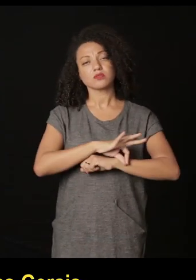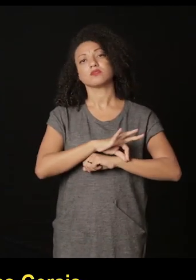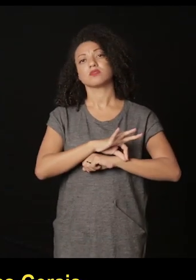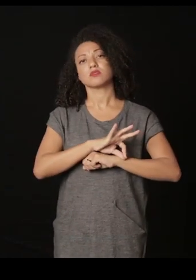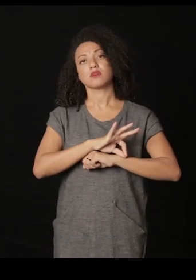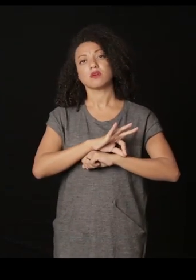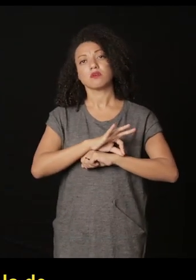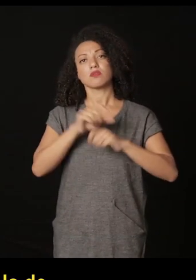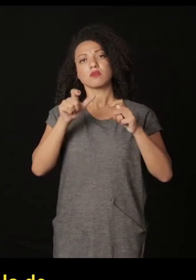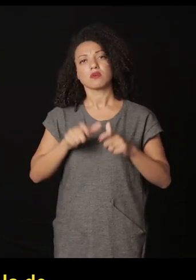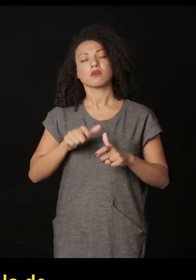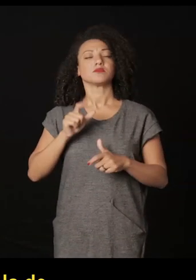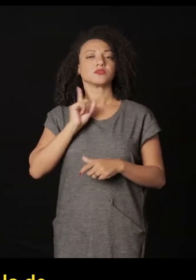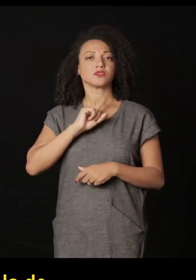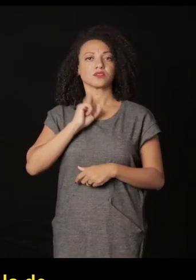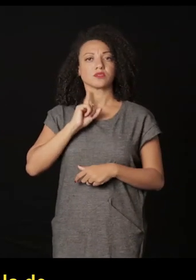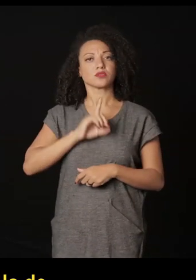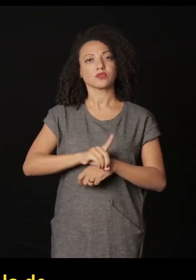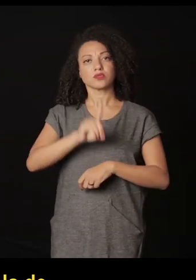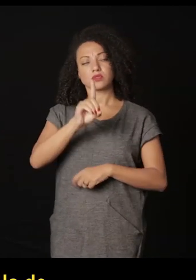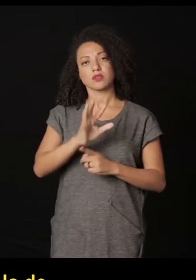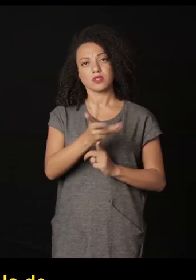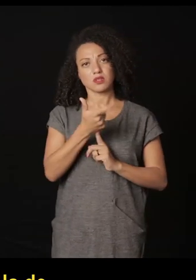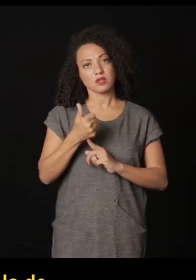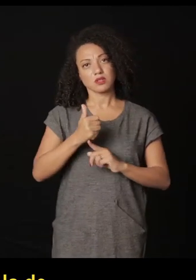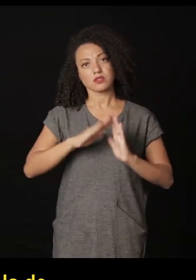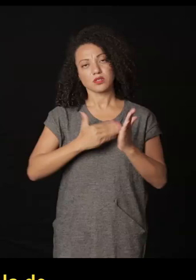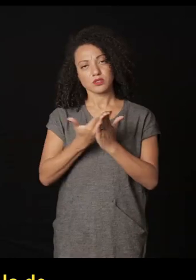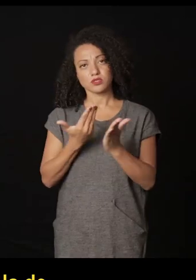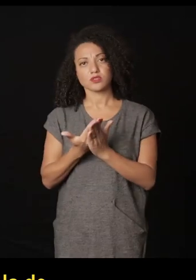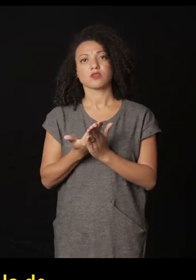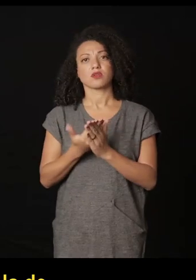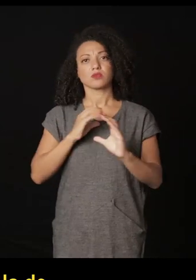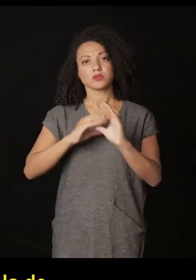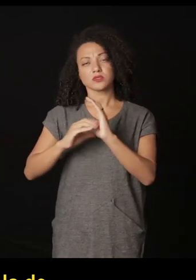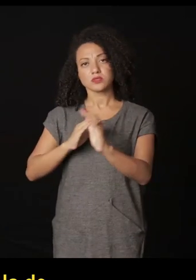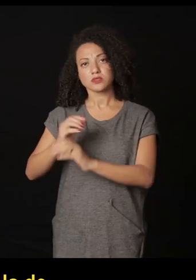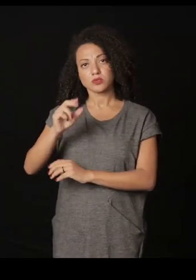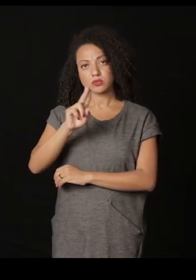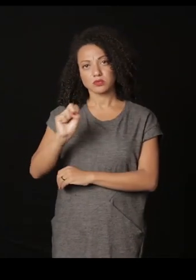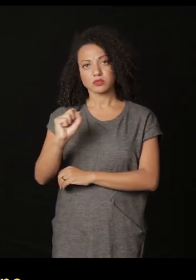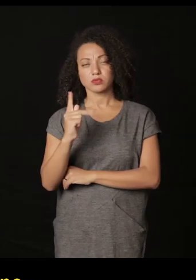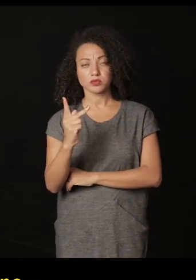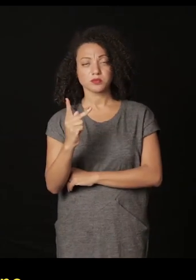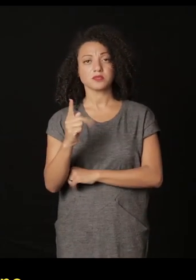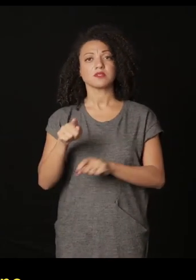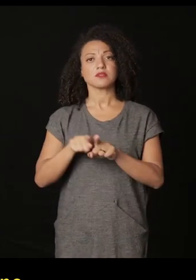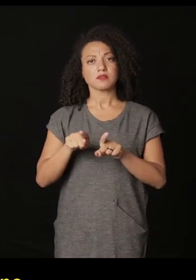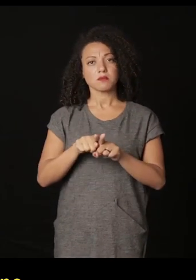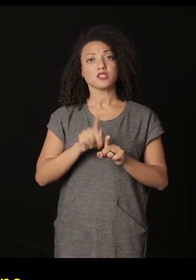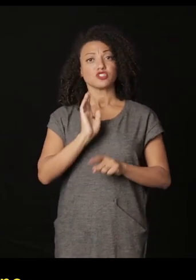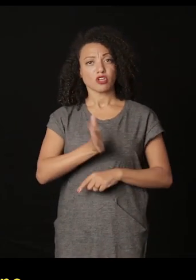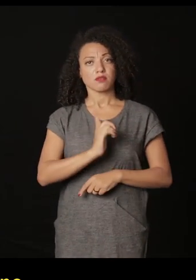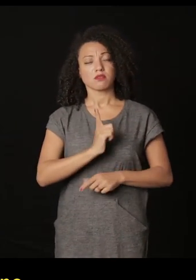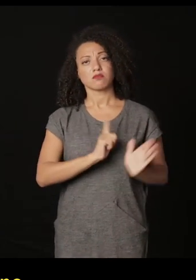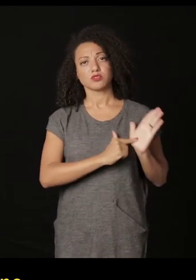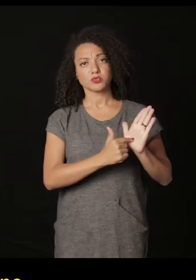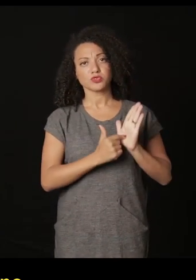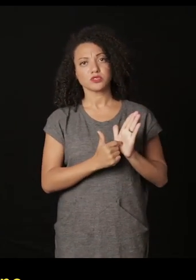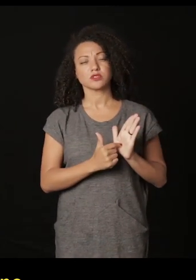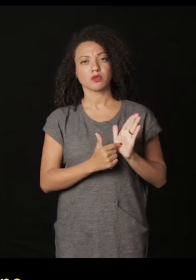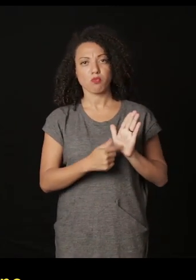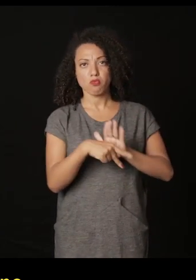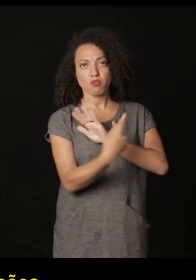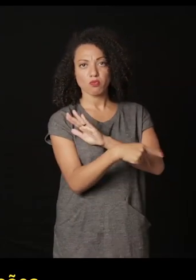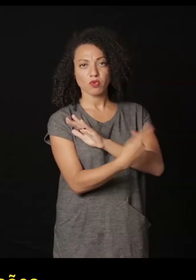de Minas Gerais, y doctora en artes pela Escola de Comunicações e Artes da USP. Tiene exposiciones individuas,